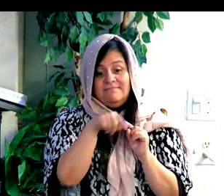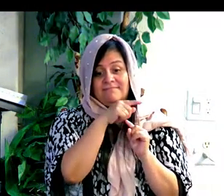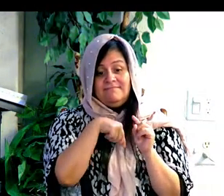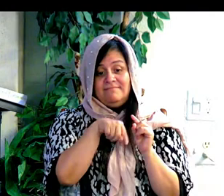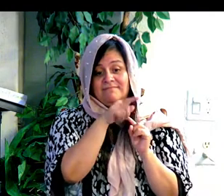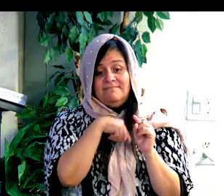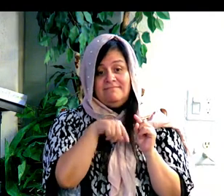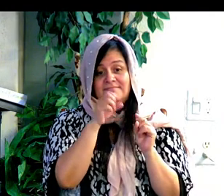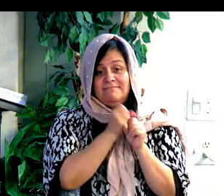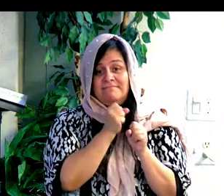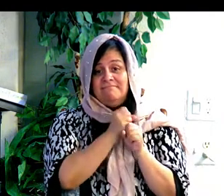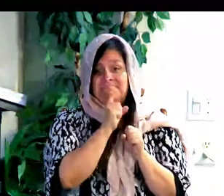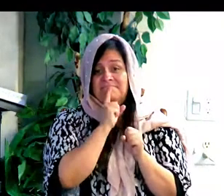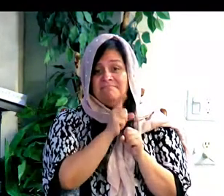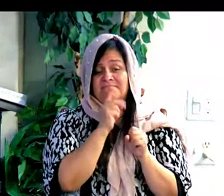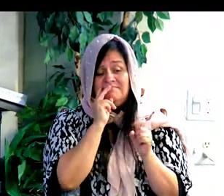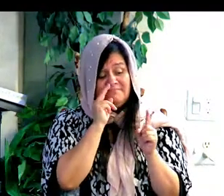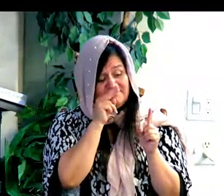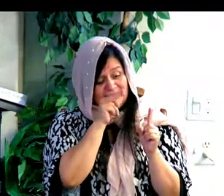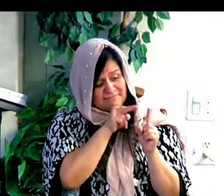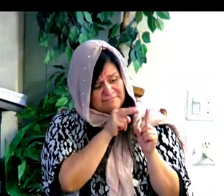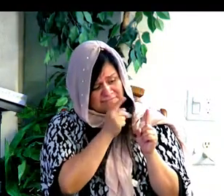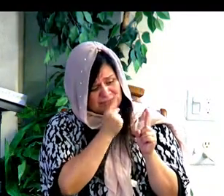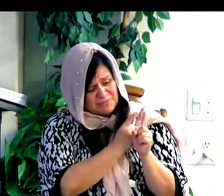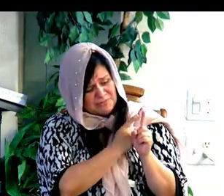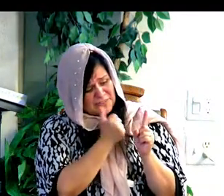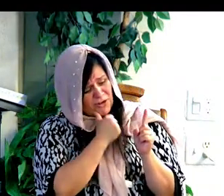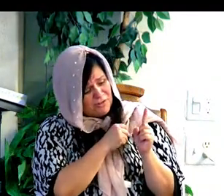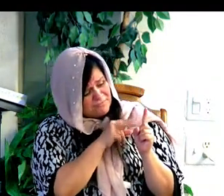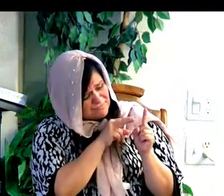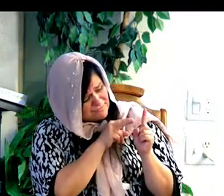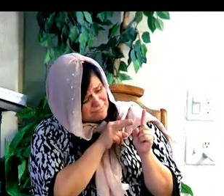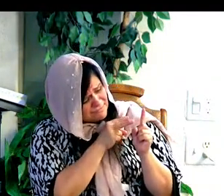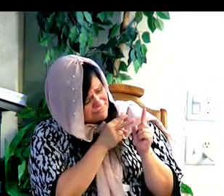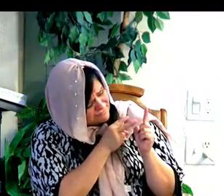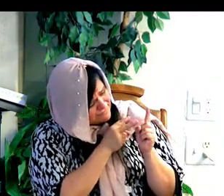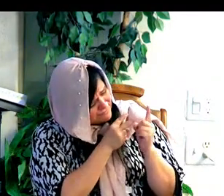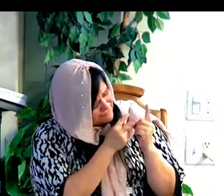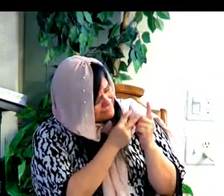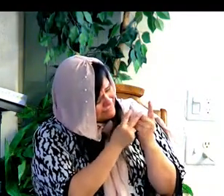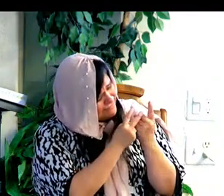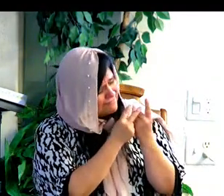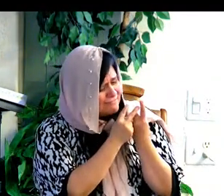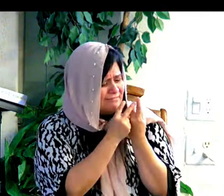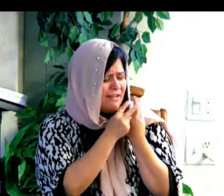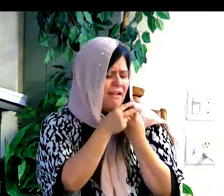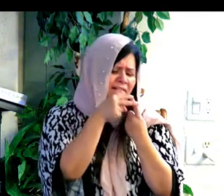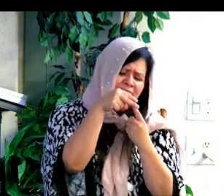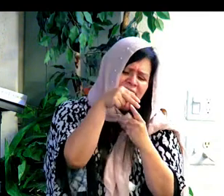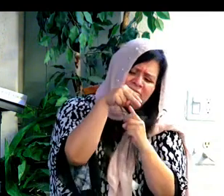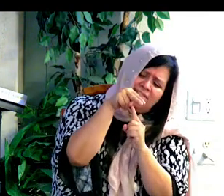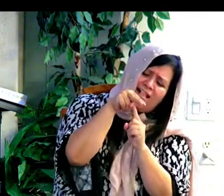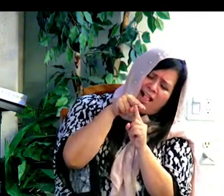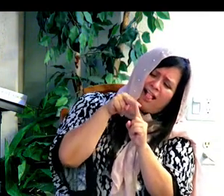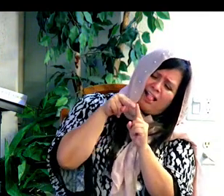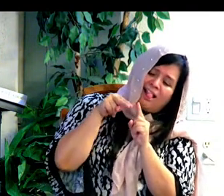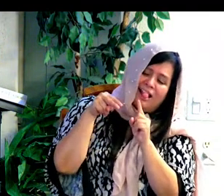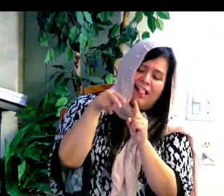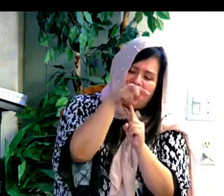dicen, dicen, dicen que él va siete vueltas para estar seguro que está casando con la mujer